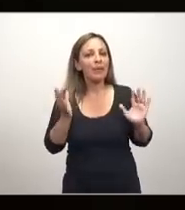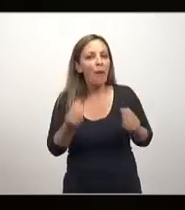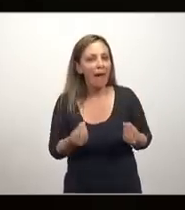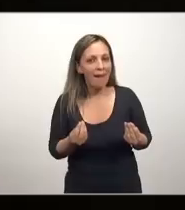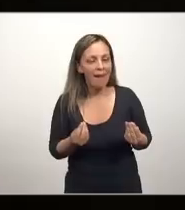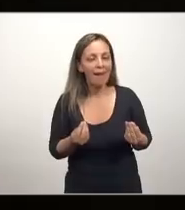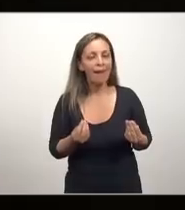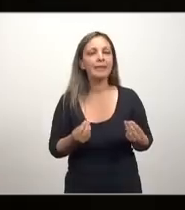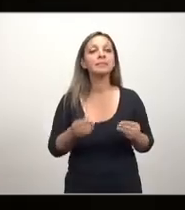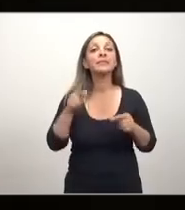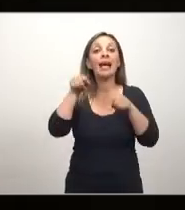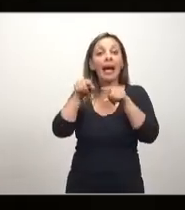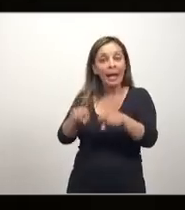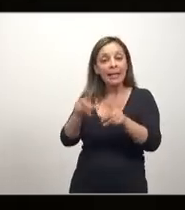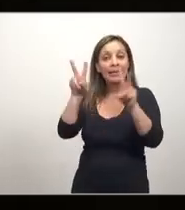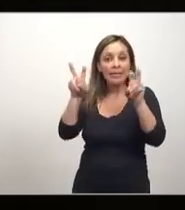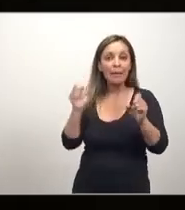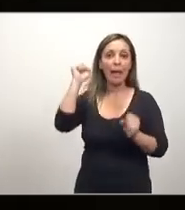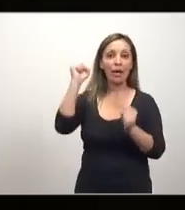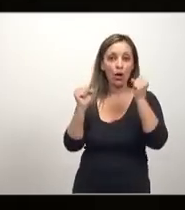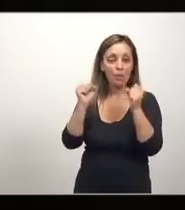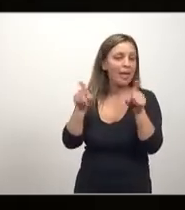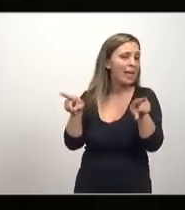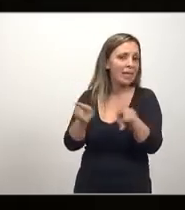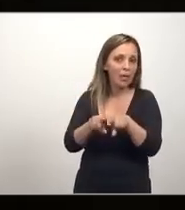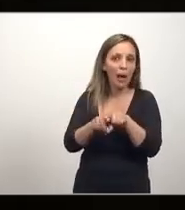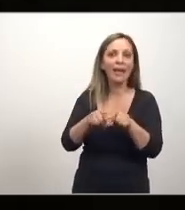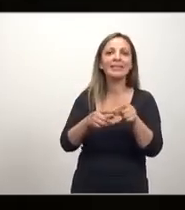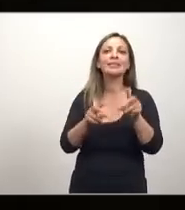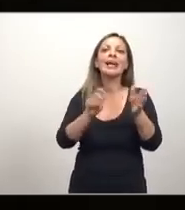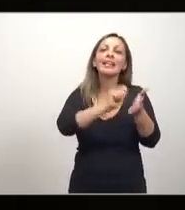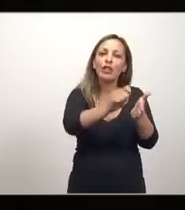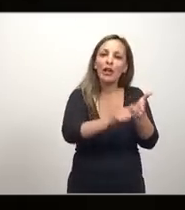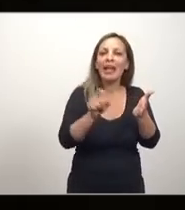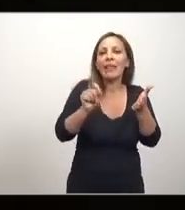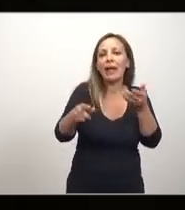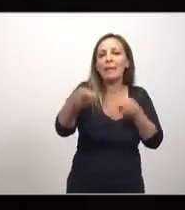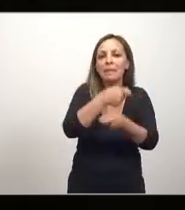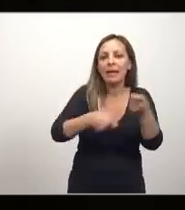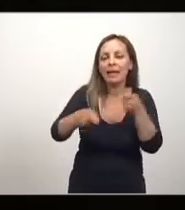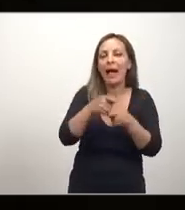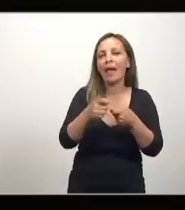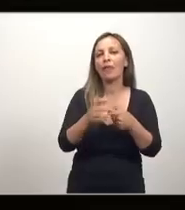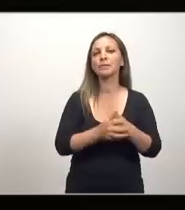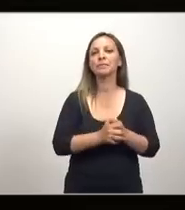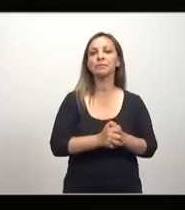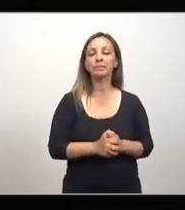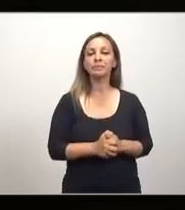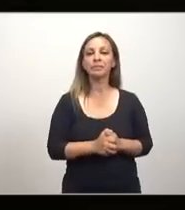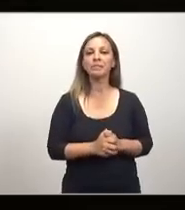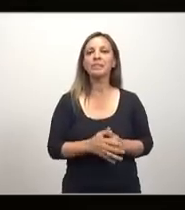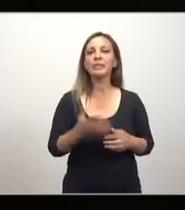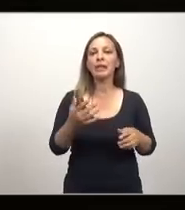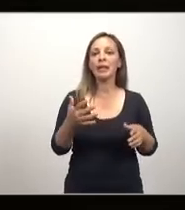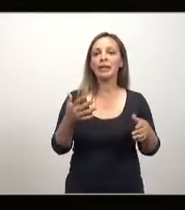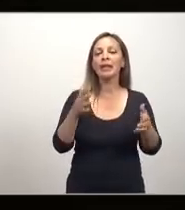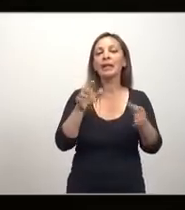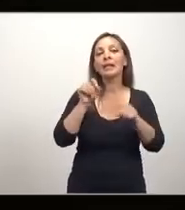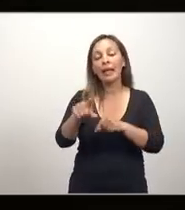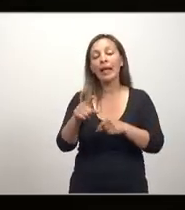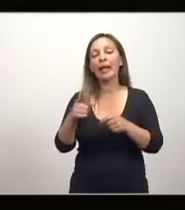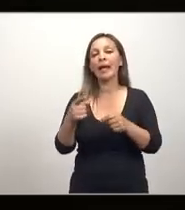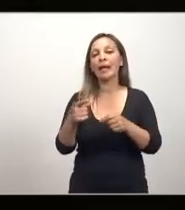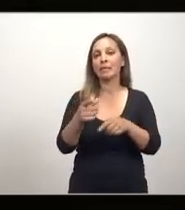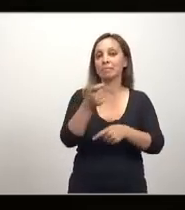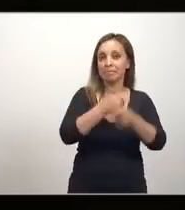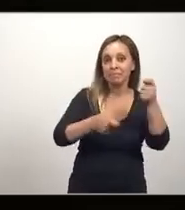intención. Acá, nos transmite la teoría del mercado y que es la contraparte del capitalismo liberal, parte del liberalismo,